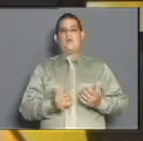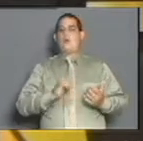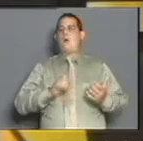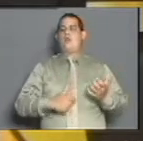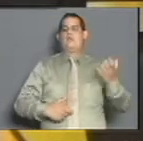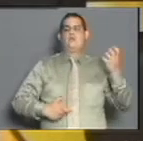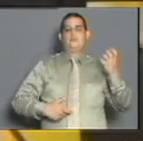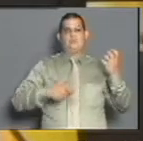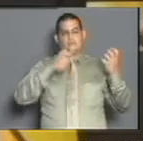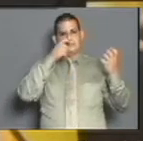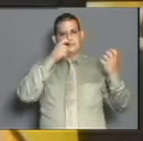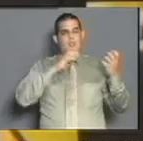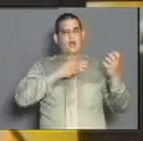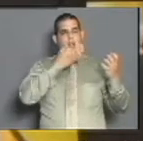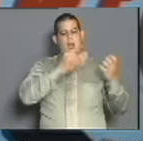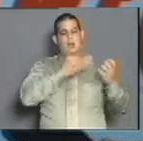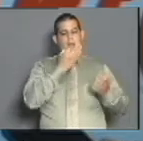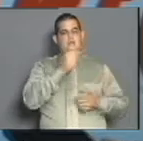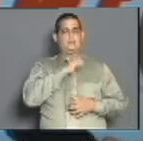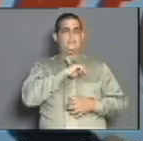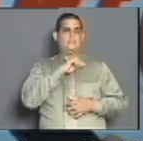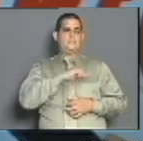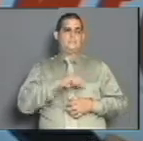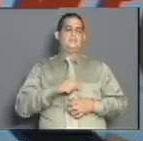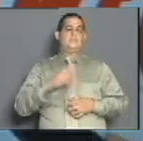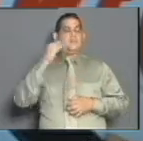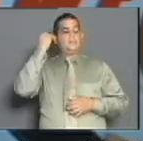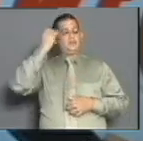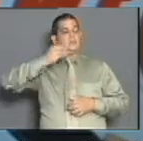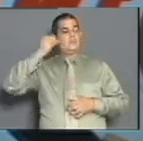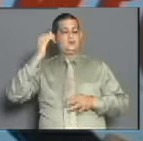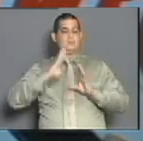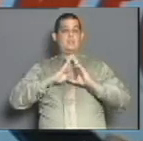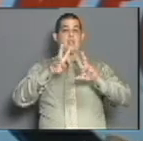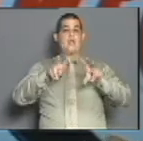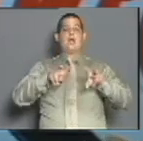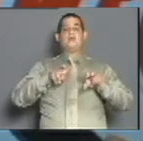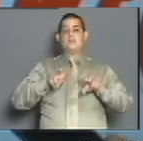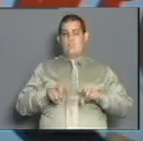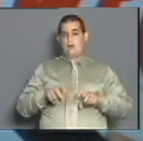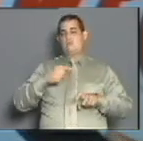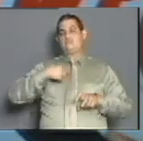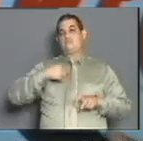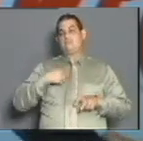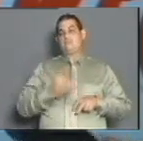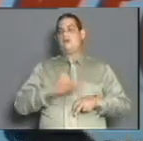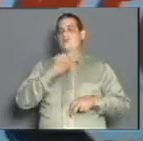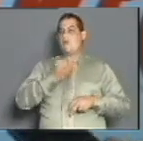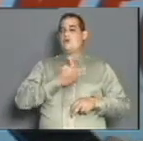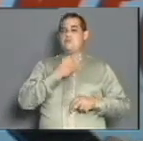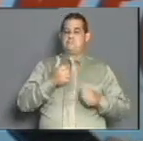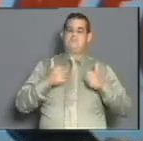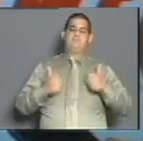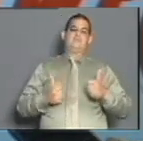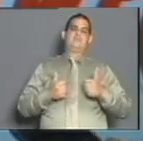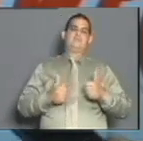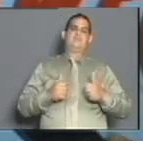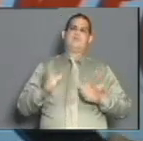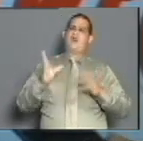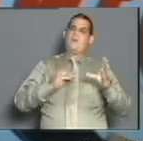dignidad expresaron su sentir. Yo creo que la asamblea fue muy crítica, fue una asamblea muy